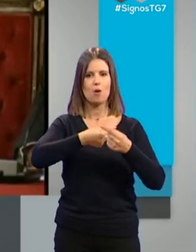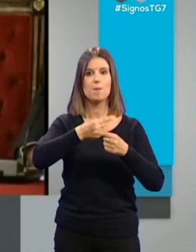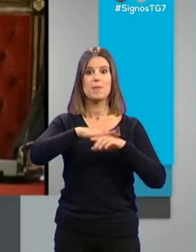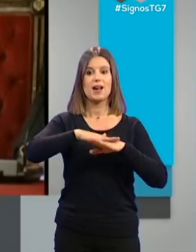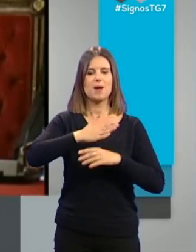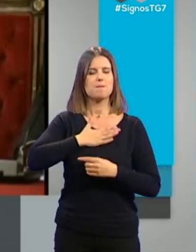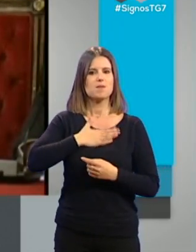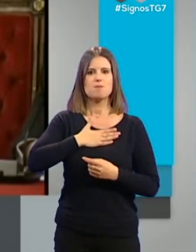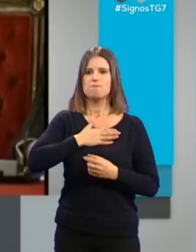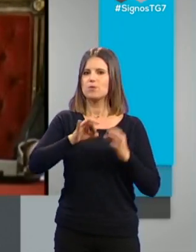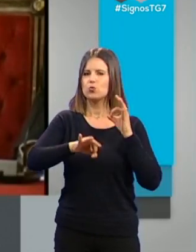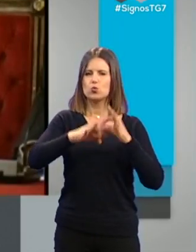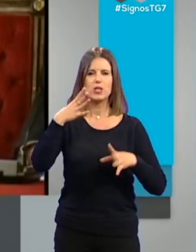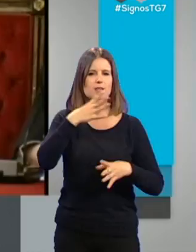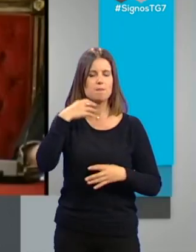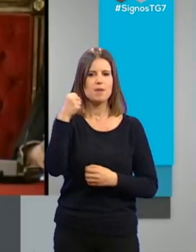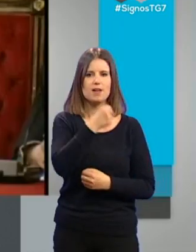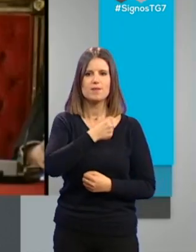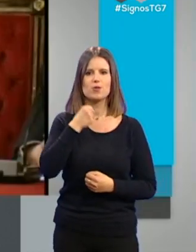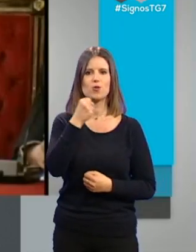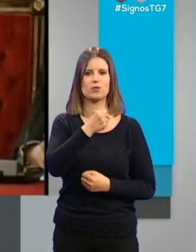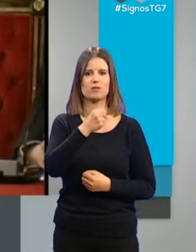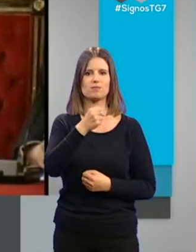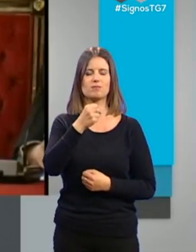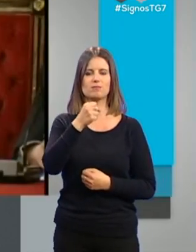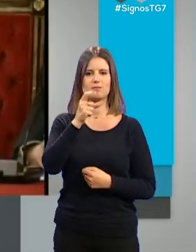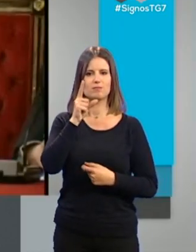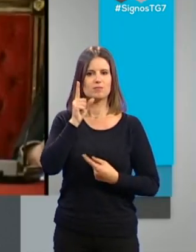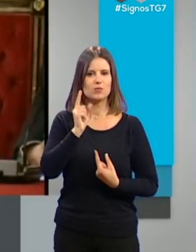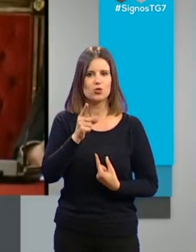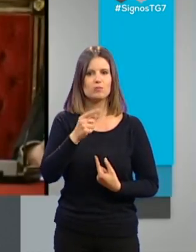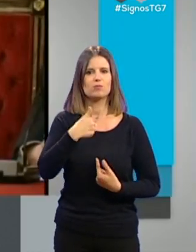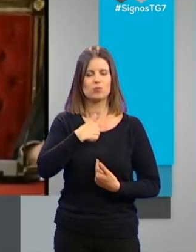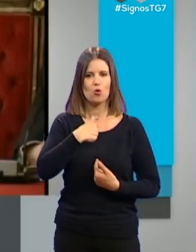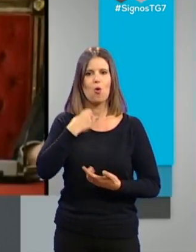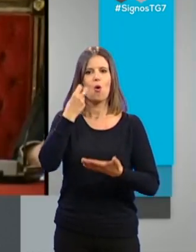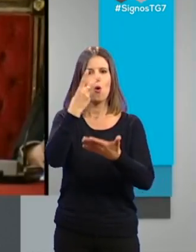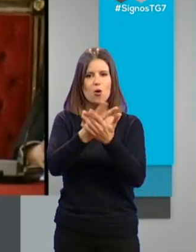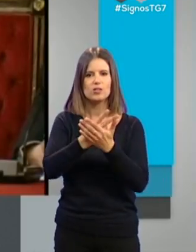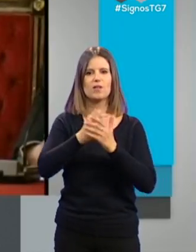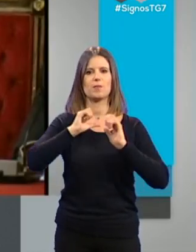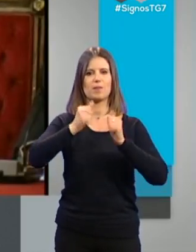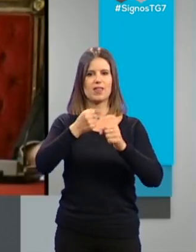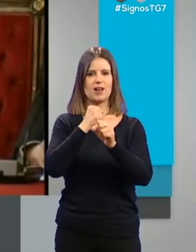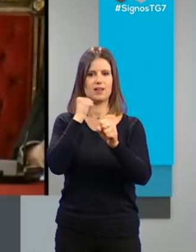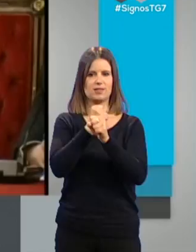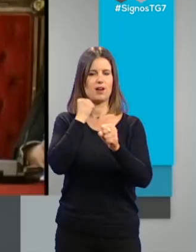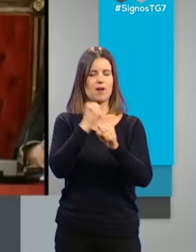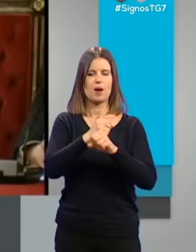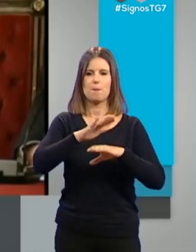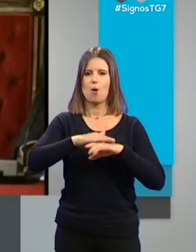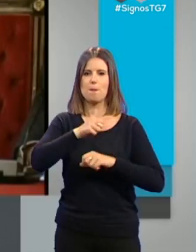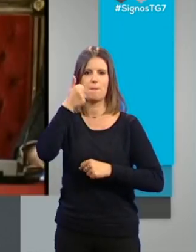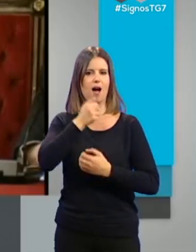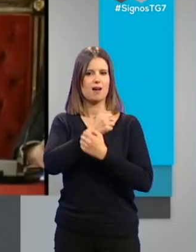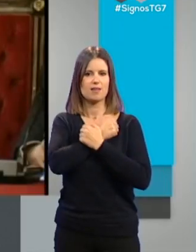como una suerte inmensa, nada más y nada menos que volver a trabajar por lo que más quiero,